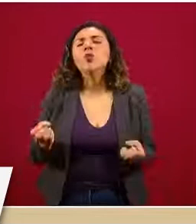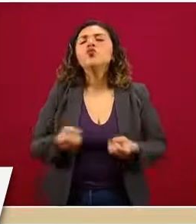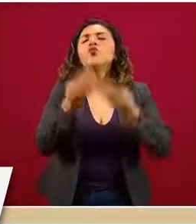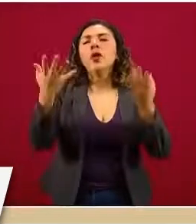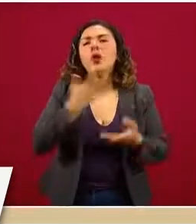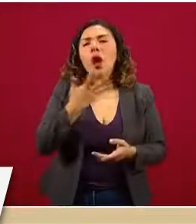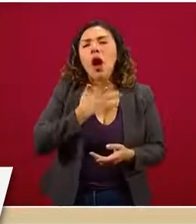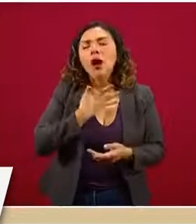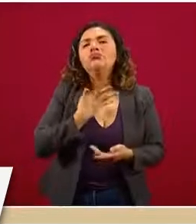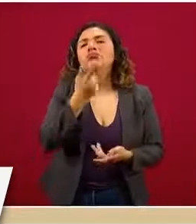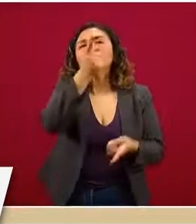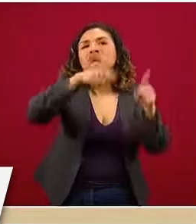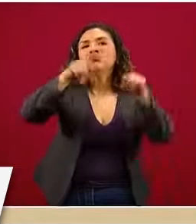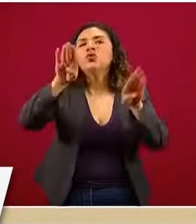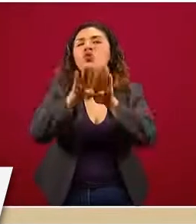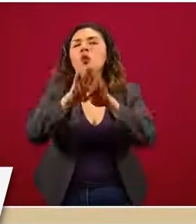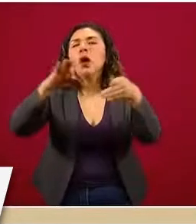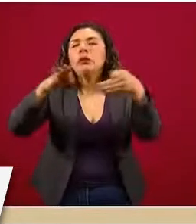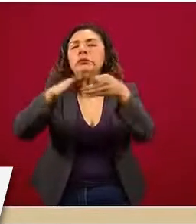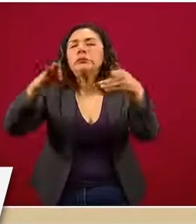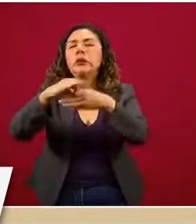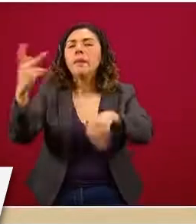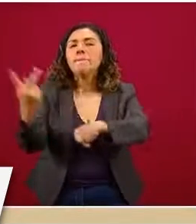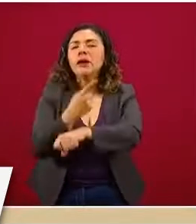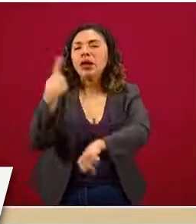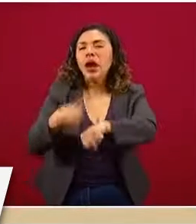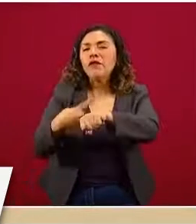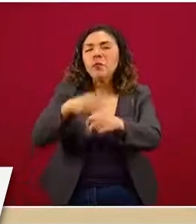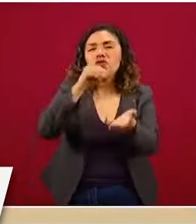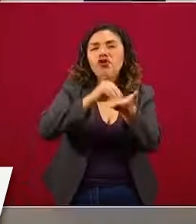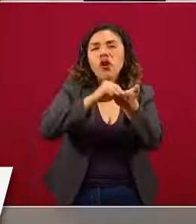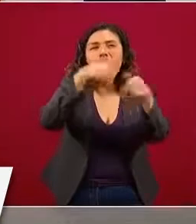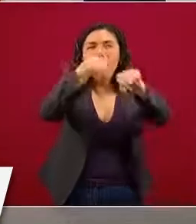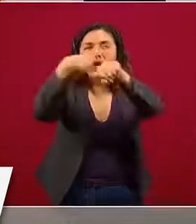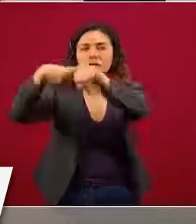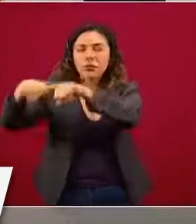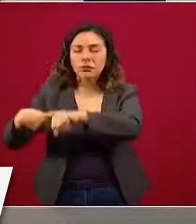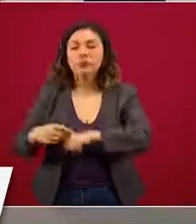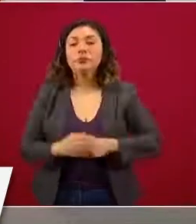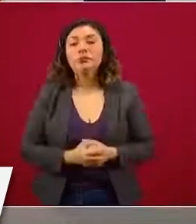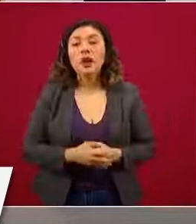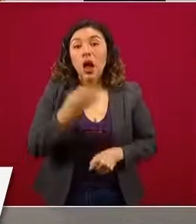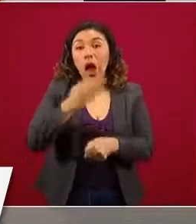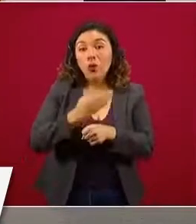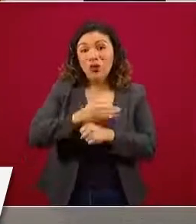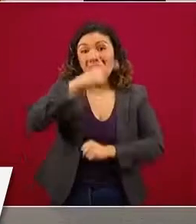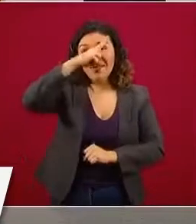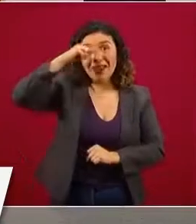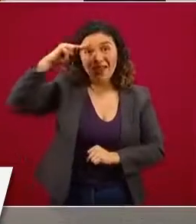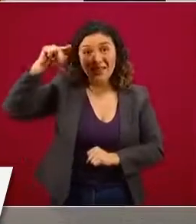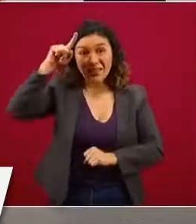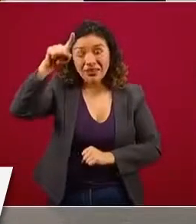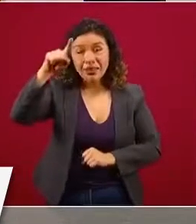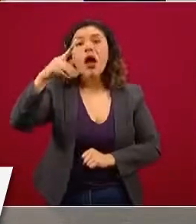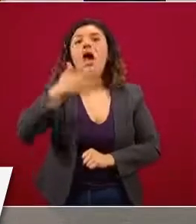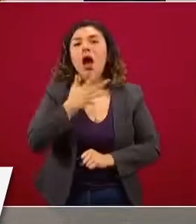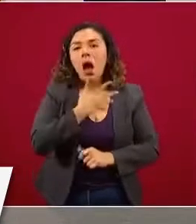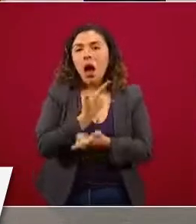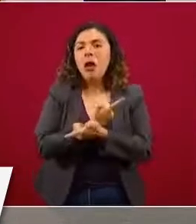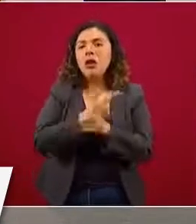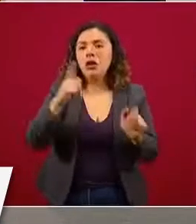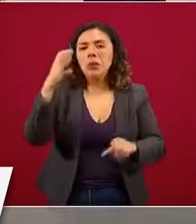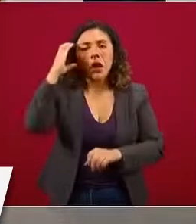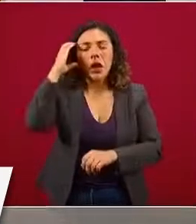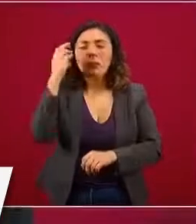la intensidad de ocurrencia epidémica en cada entidad federativa. En este momento, Nayarit tiene una disponibilidad